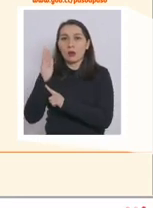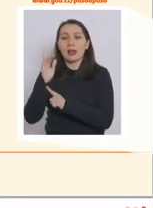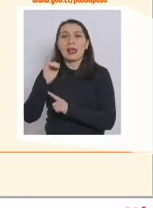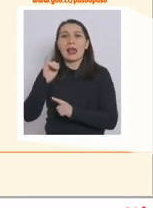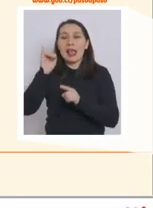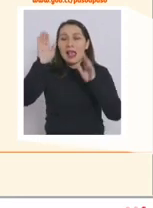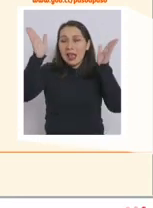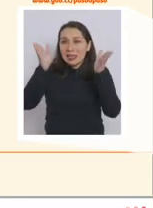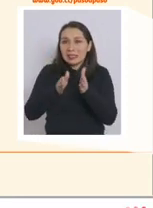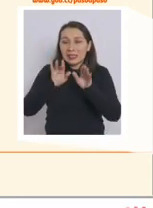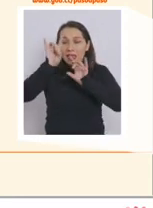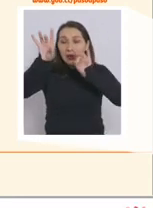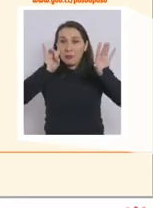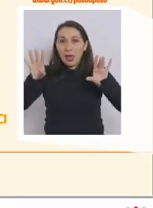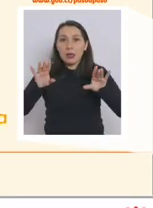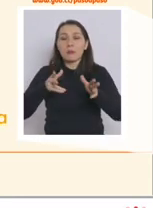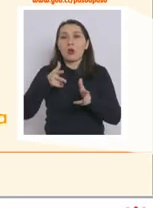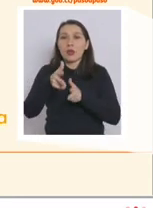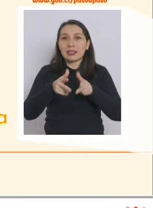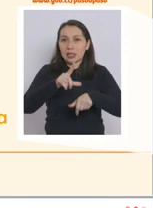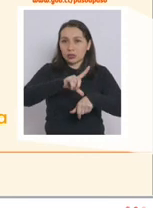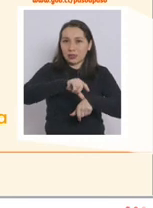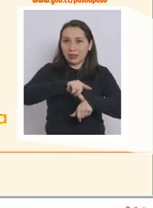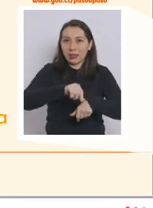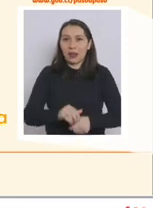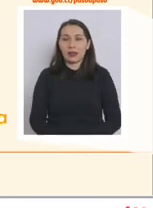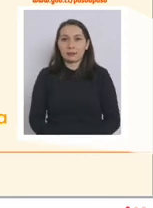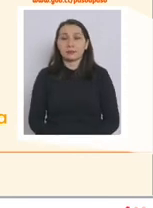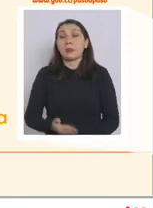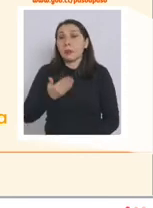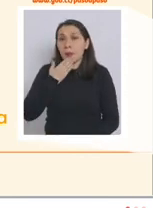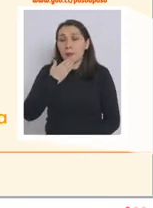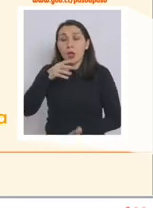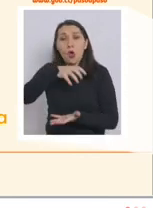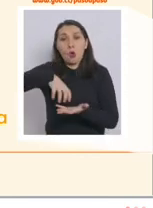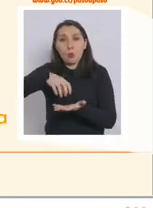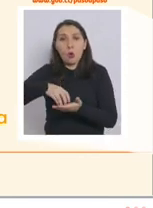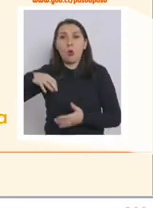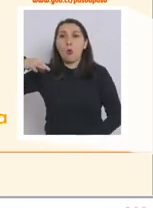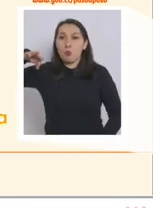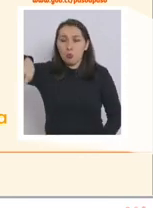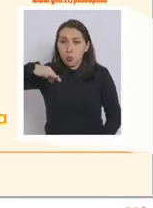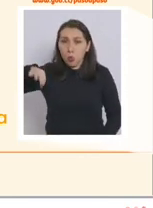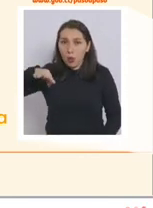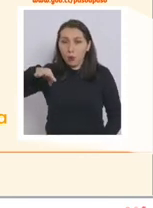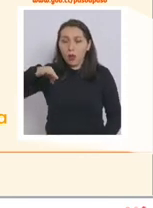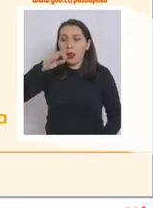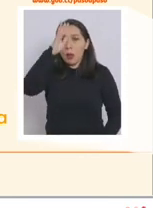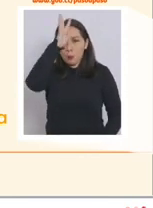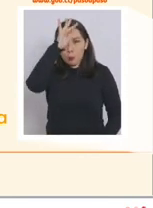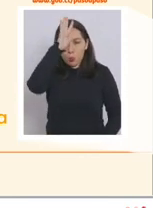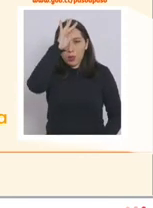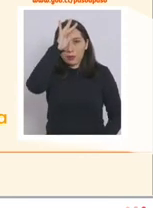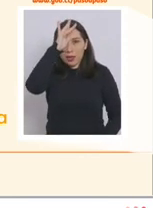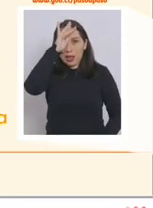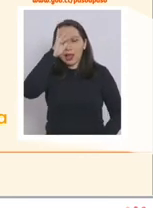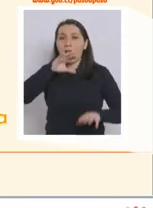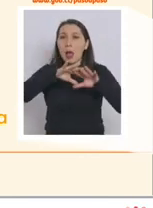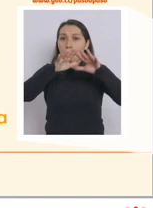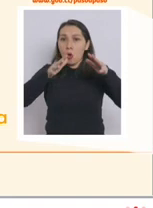Isla de Maipo y Estación Central. También las comunas de Pudahuel, Puente Alto,